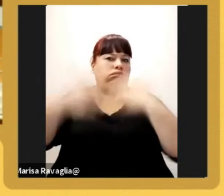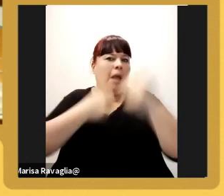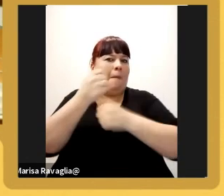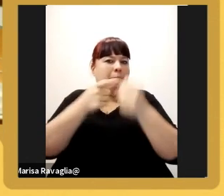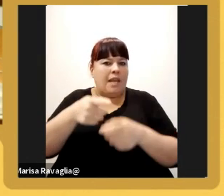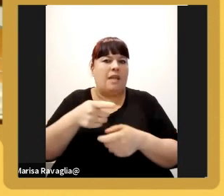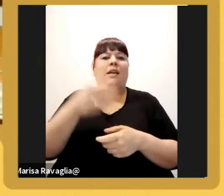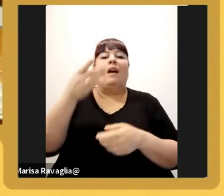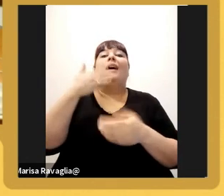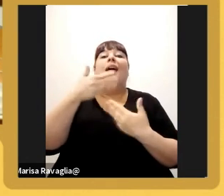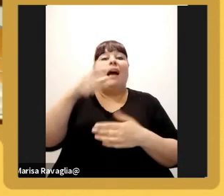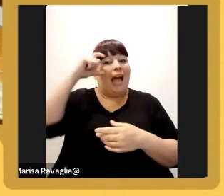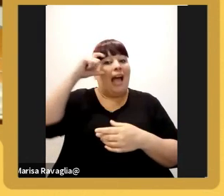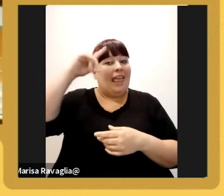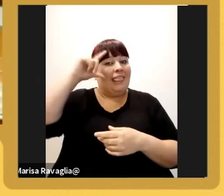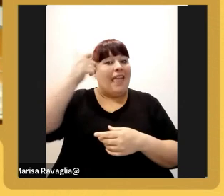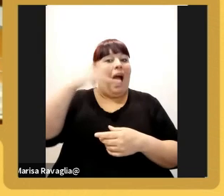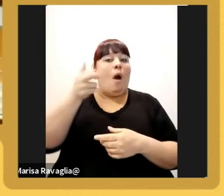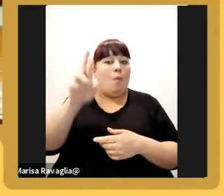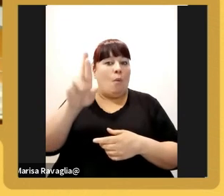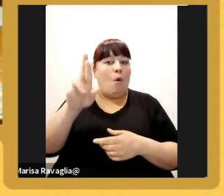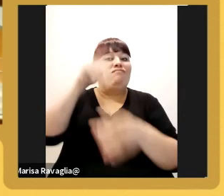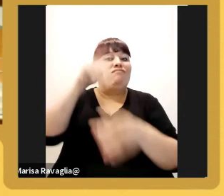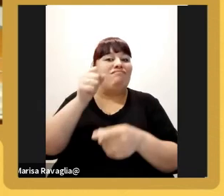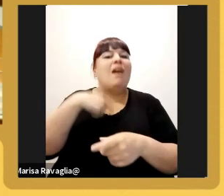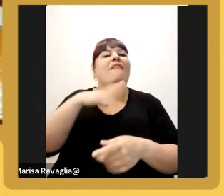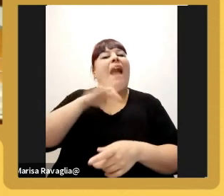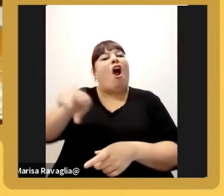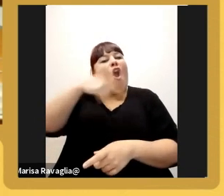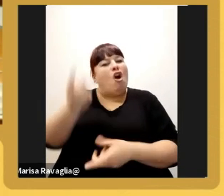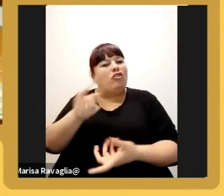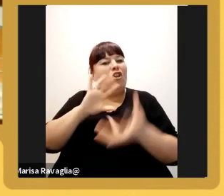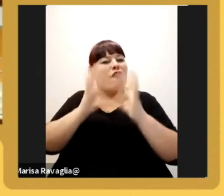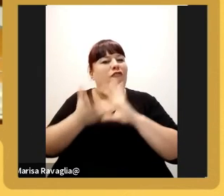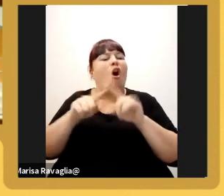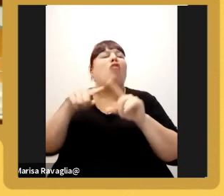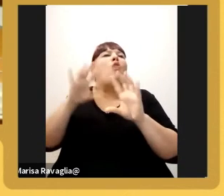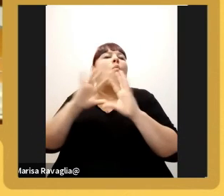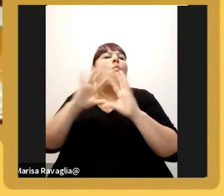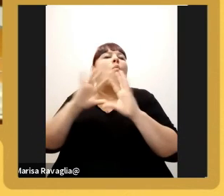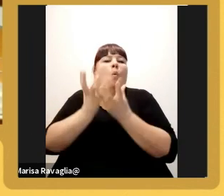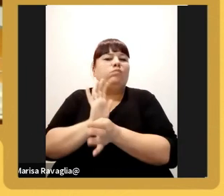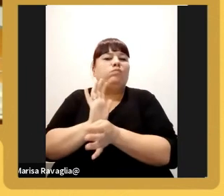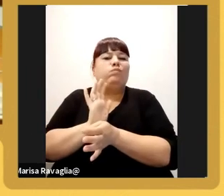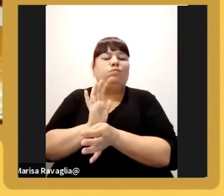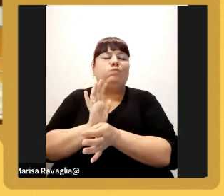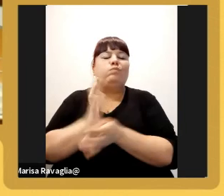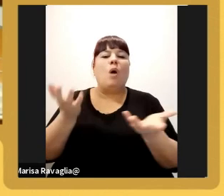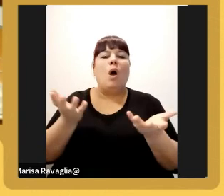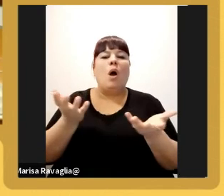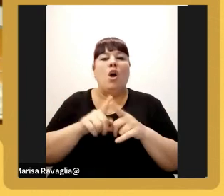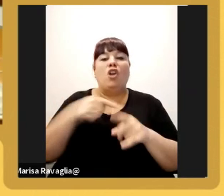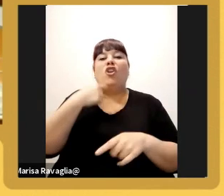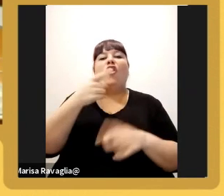pero yo le decía hace falta el otro mundo en el mundo digamos yo le llamo el real